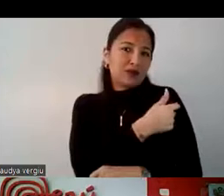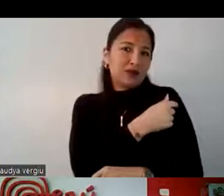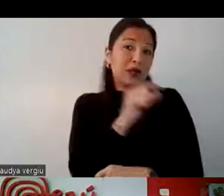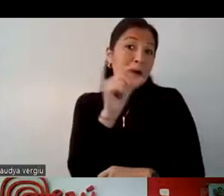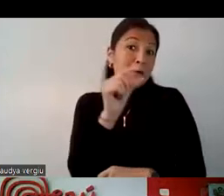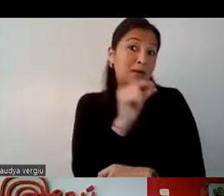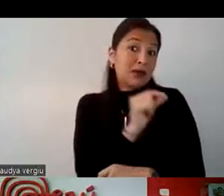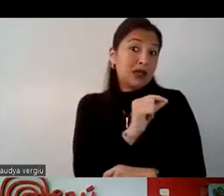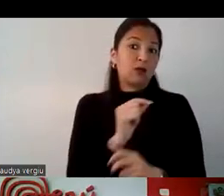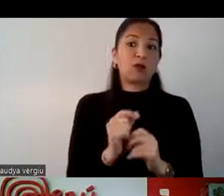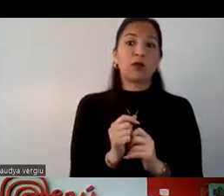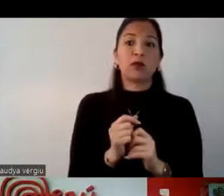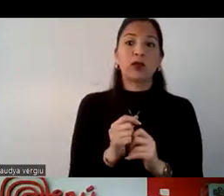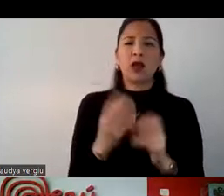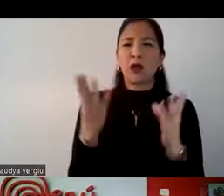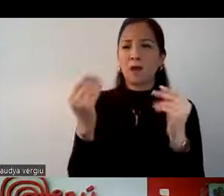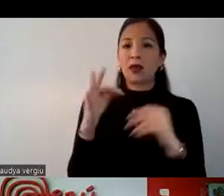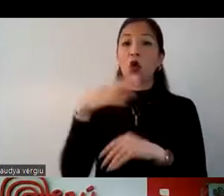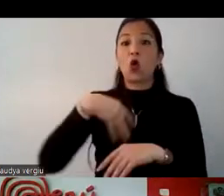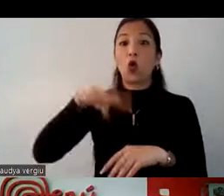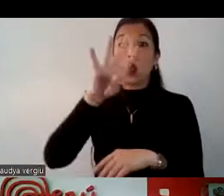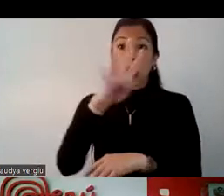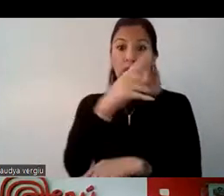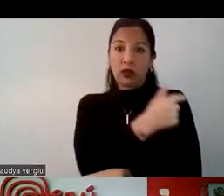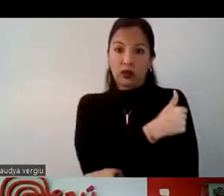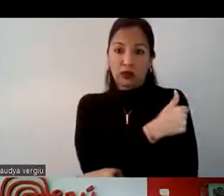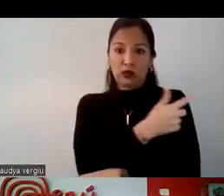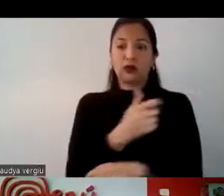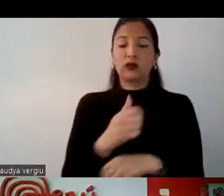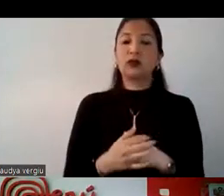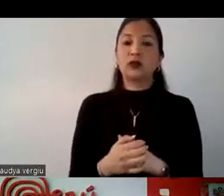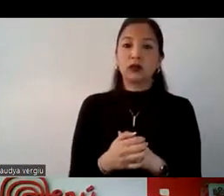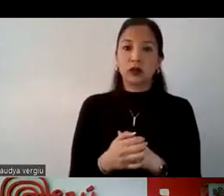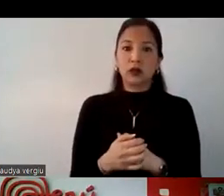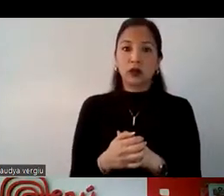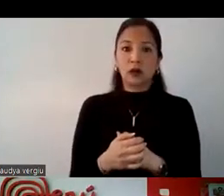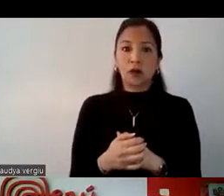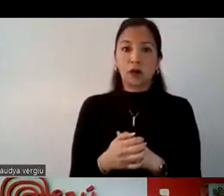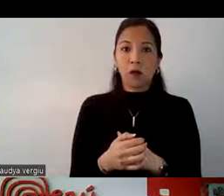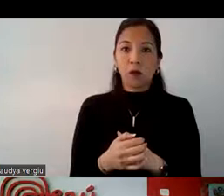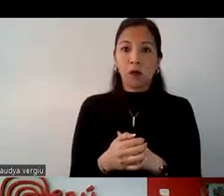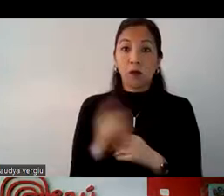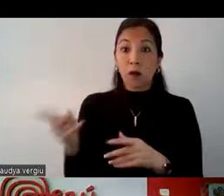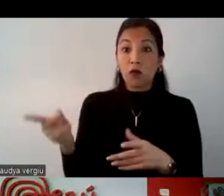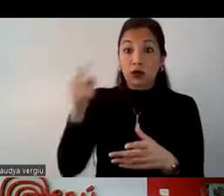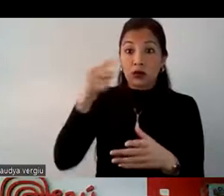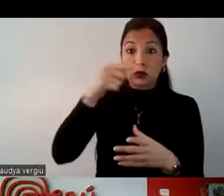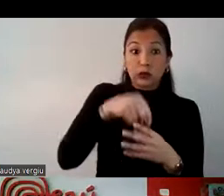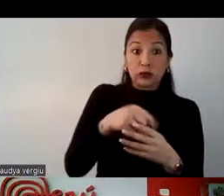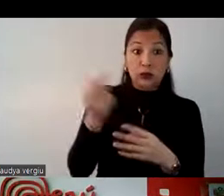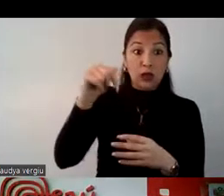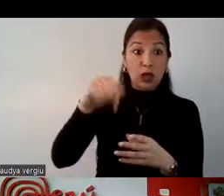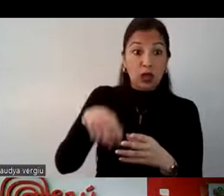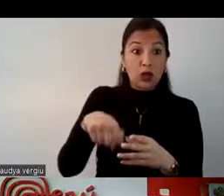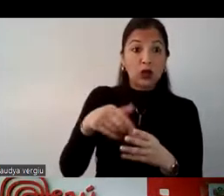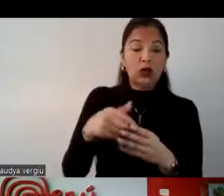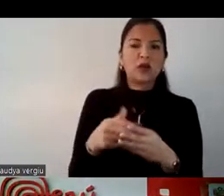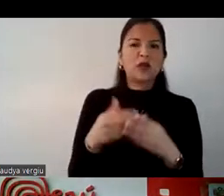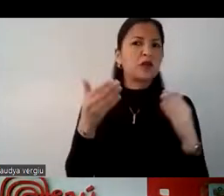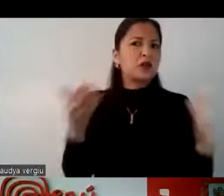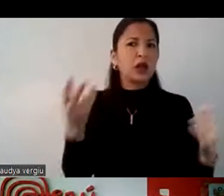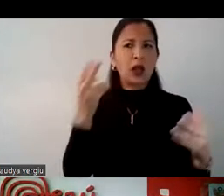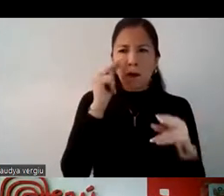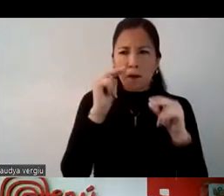Incluso ya varios están con la cuarta dosis. Vamos a pasar ahora a ver las